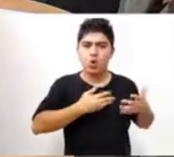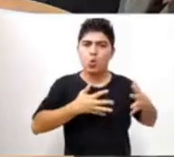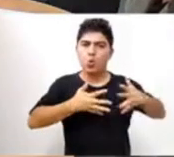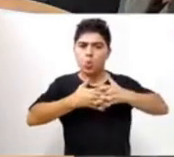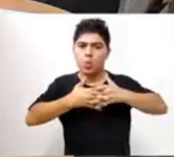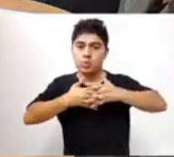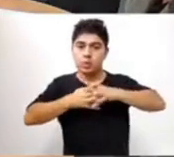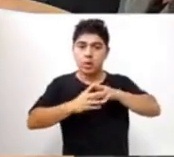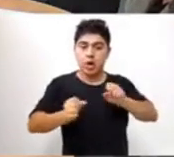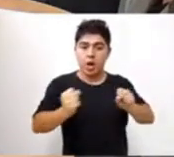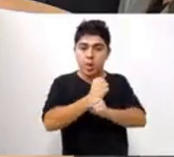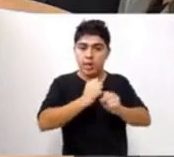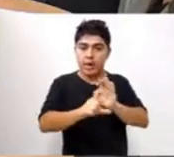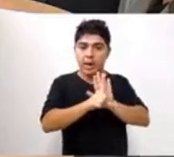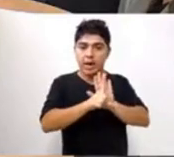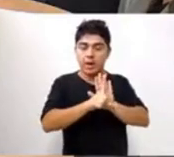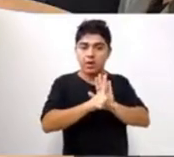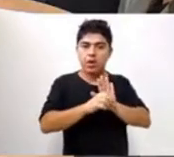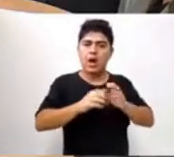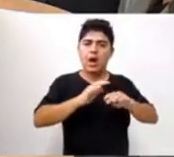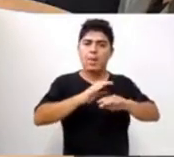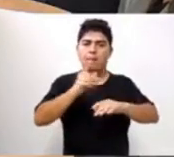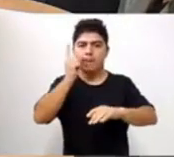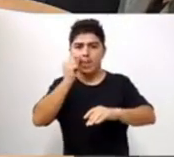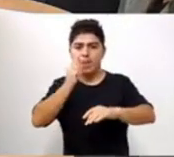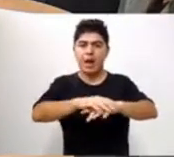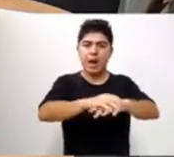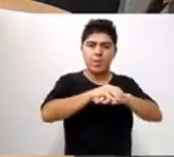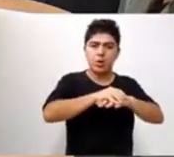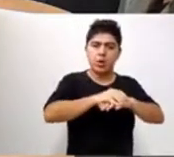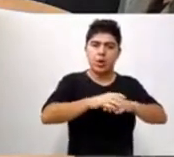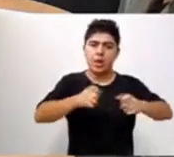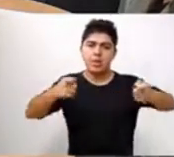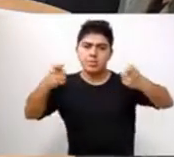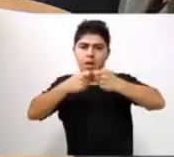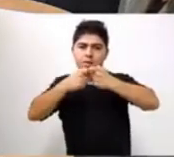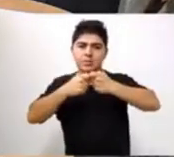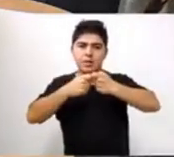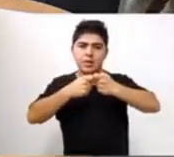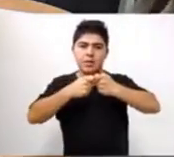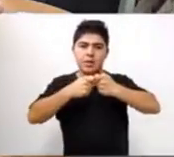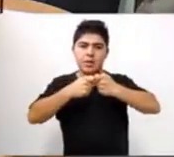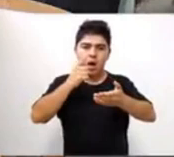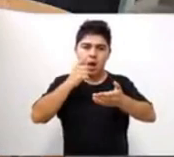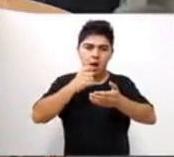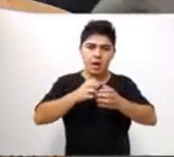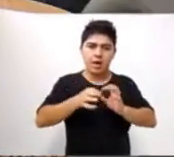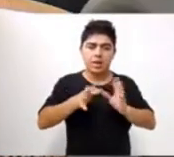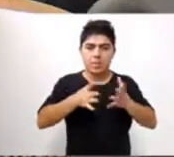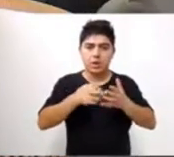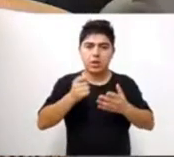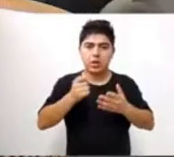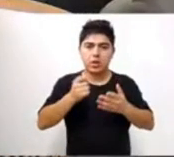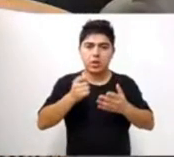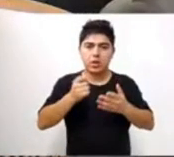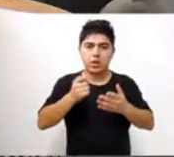de la ley, sus padres y amigos fundaron una ONG que lleva el nombre de Micaela, la negra García, que busca continuar la